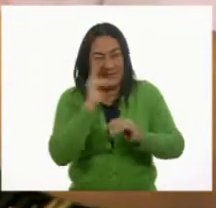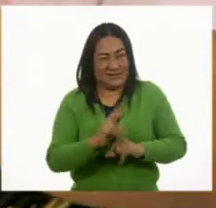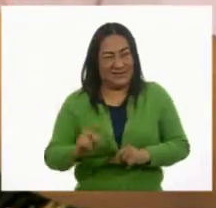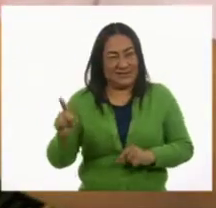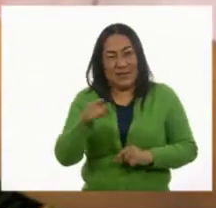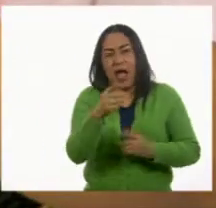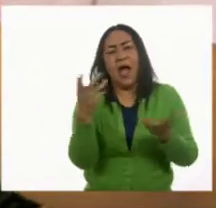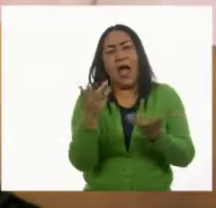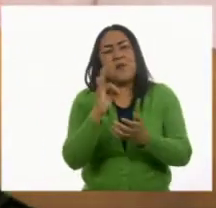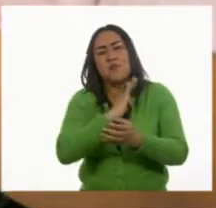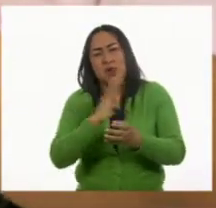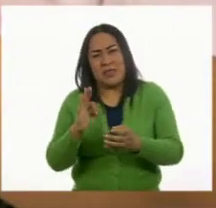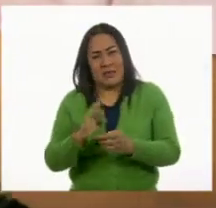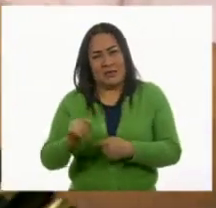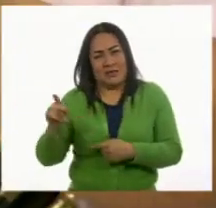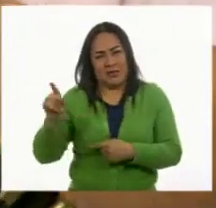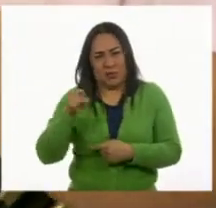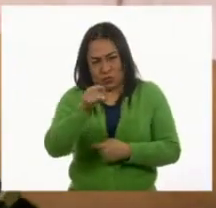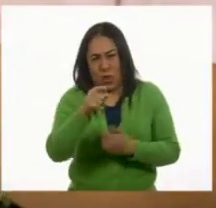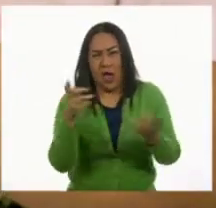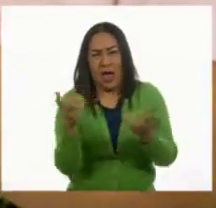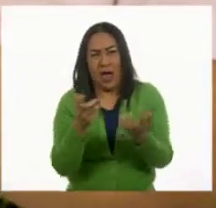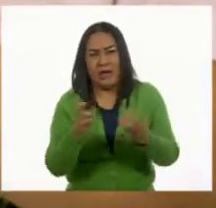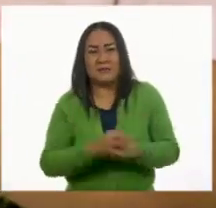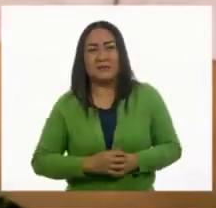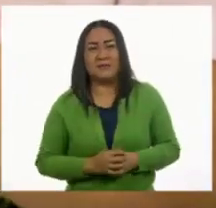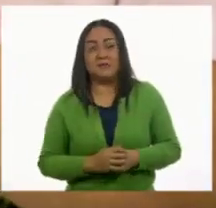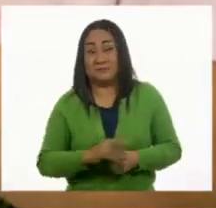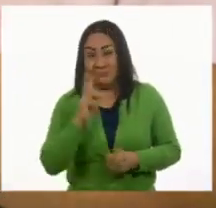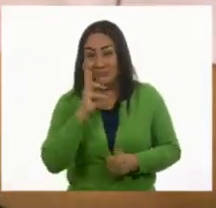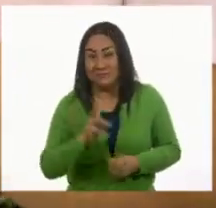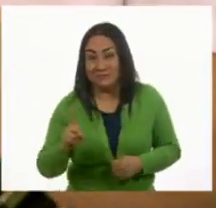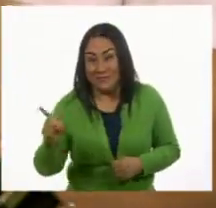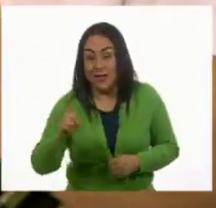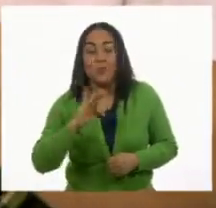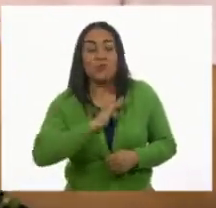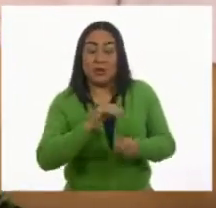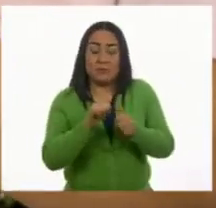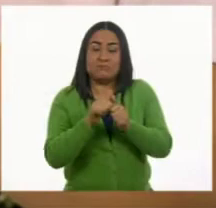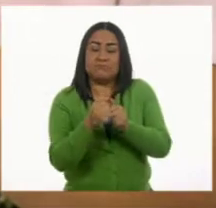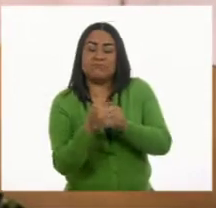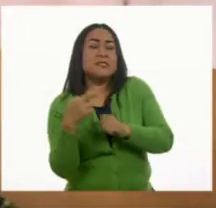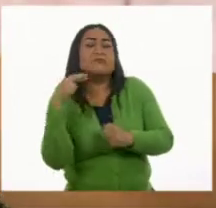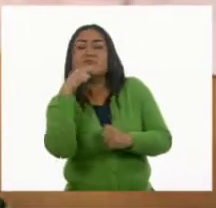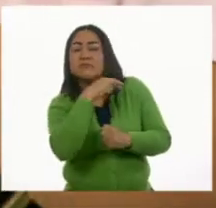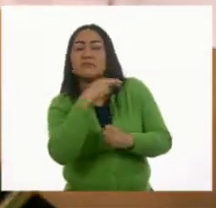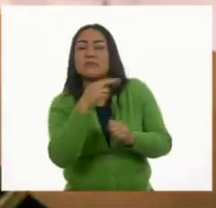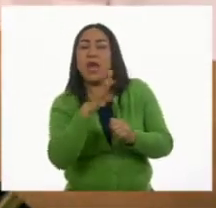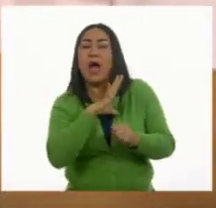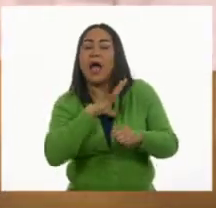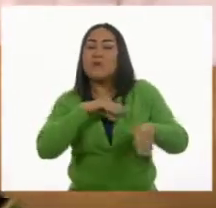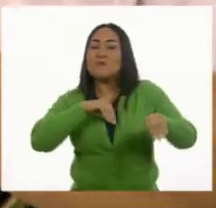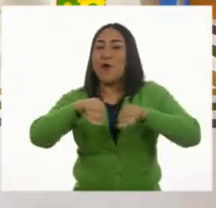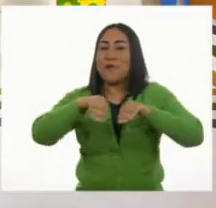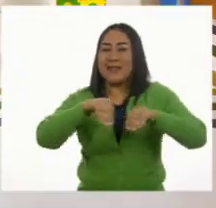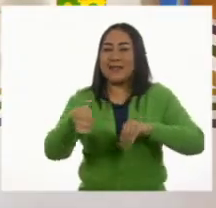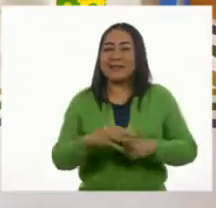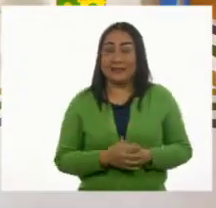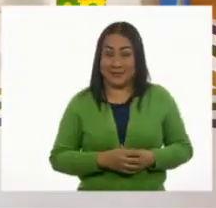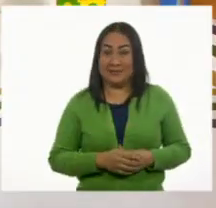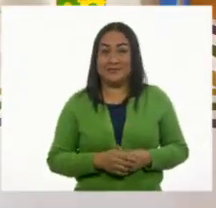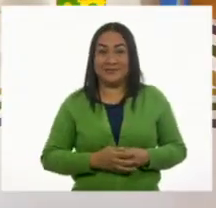unas tarjetitas como esta. Pongan un dibujo y van a ver que si lo pasan rápido se va a mover. ¿Listo?